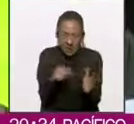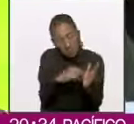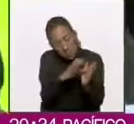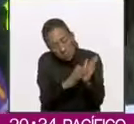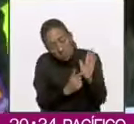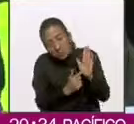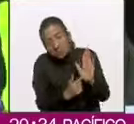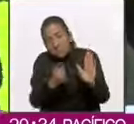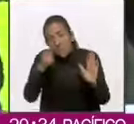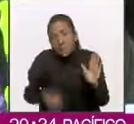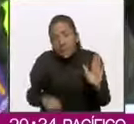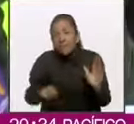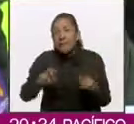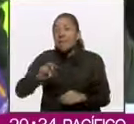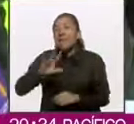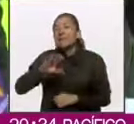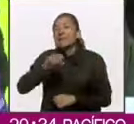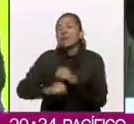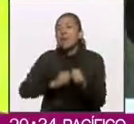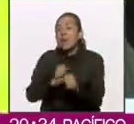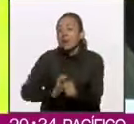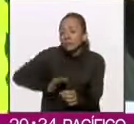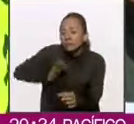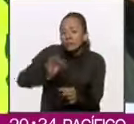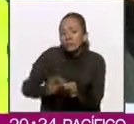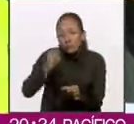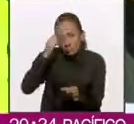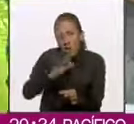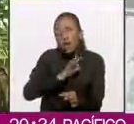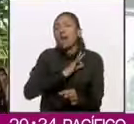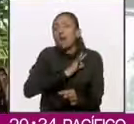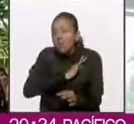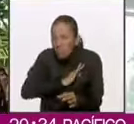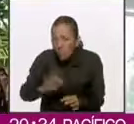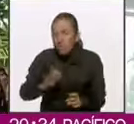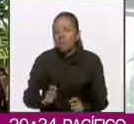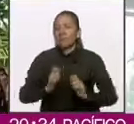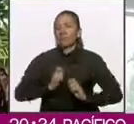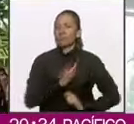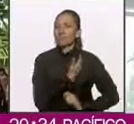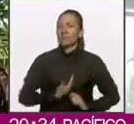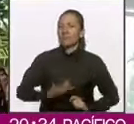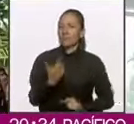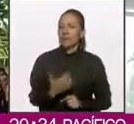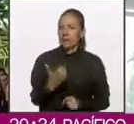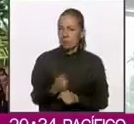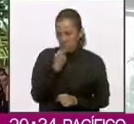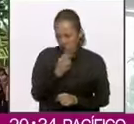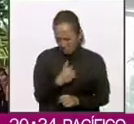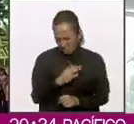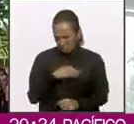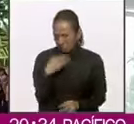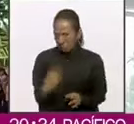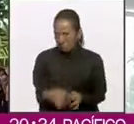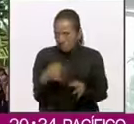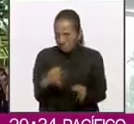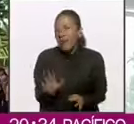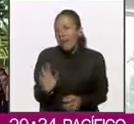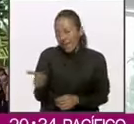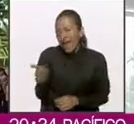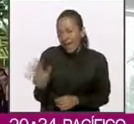constitución para ser presidente de la república. Es decir, ya se apuntó como candidato.